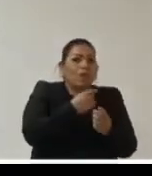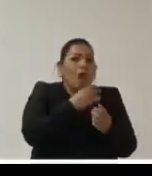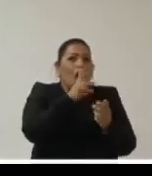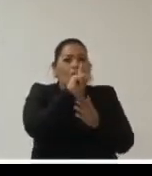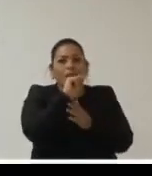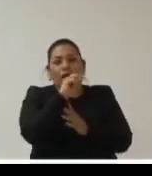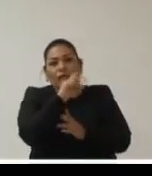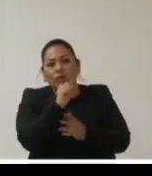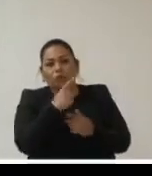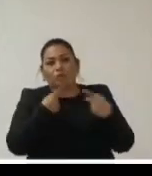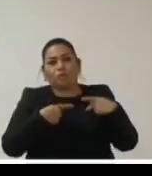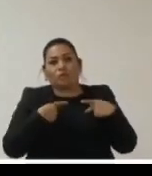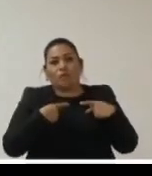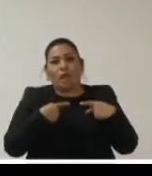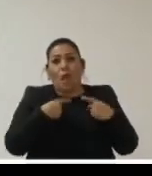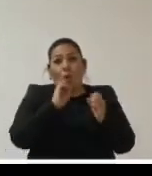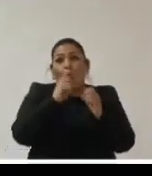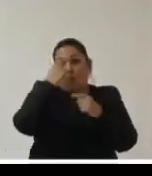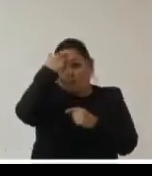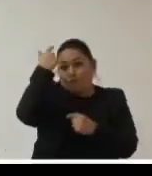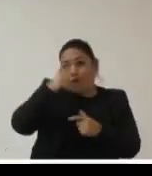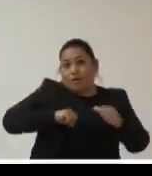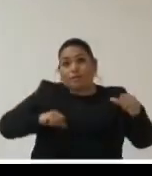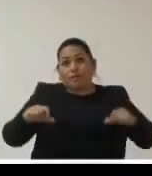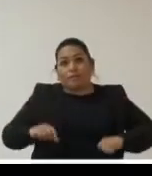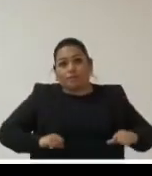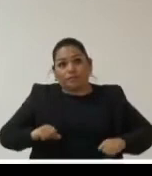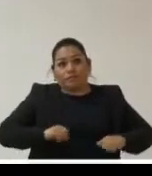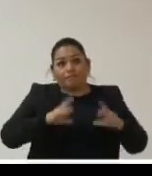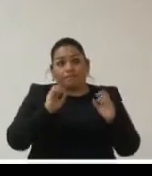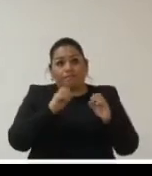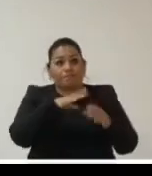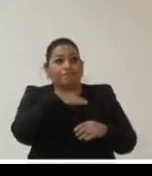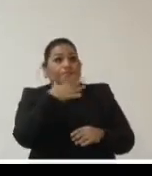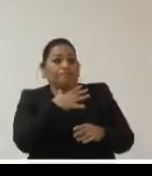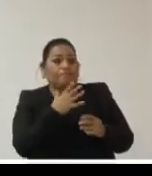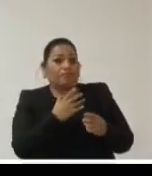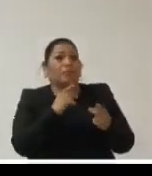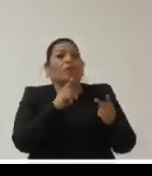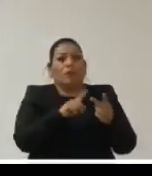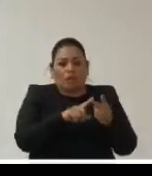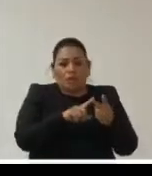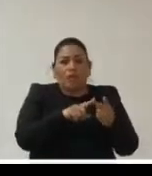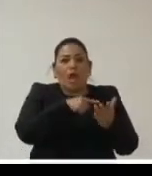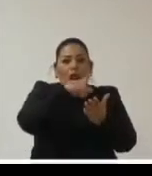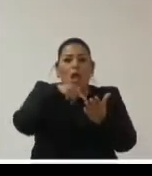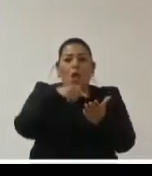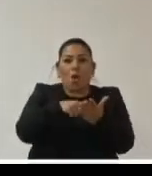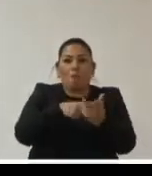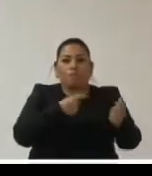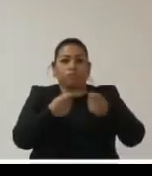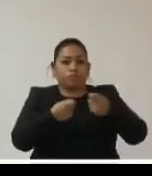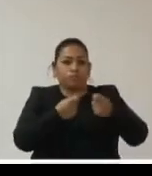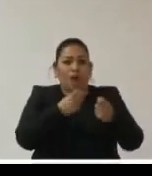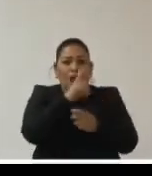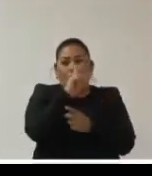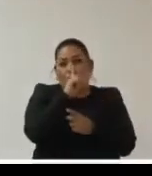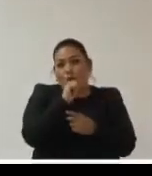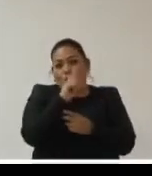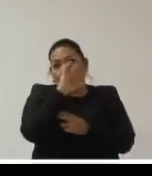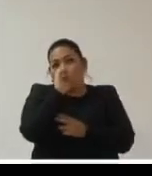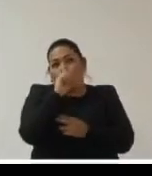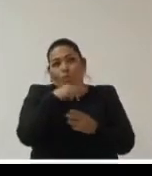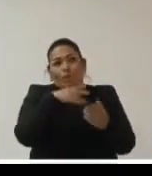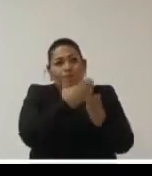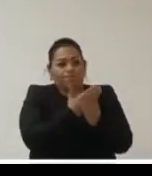datos personales la facilitación de actividades ilícitas en segundo lugar la gestión documental y los archivos